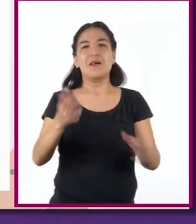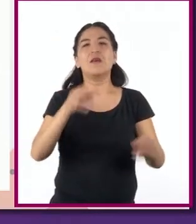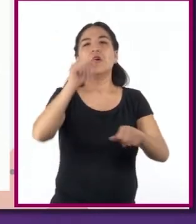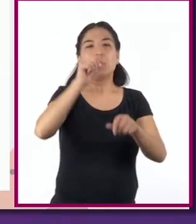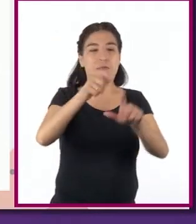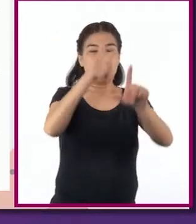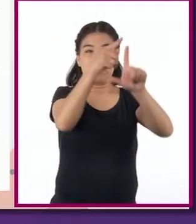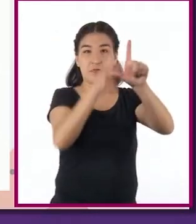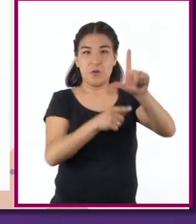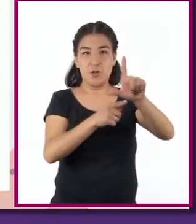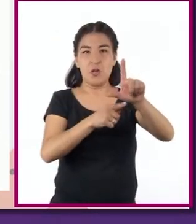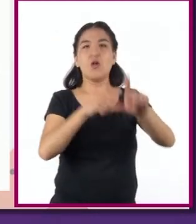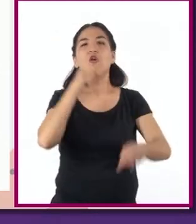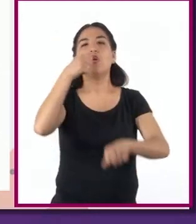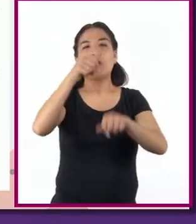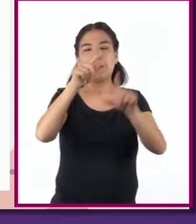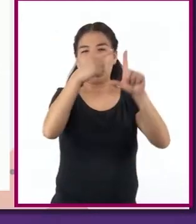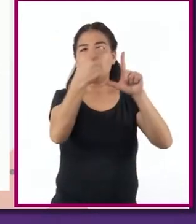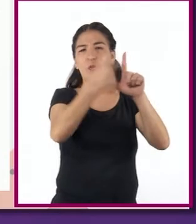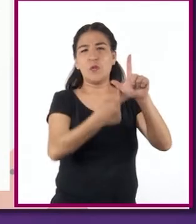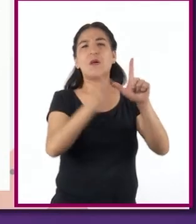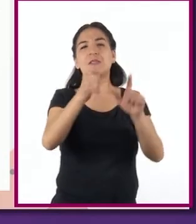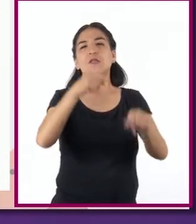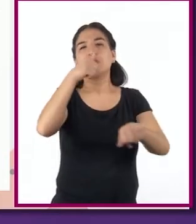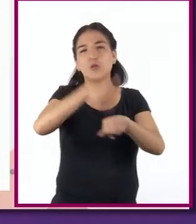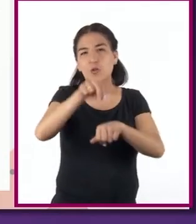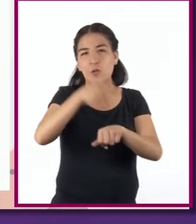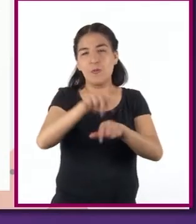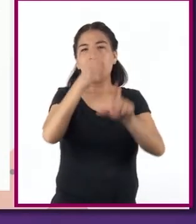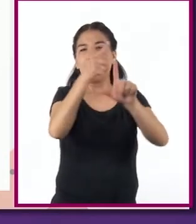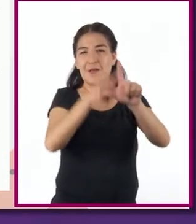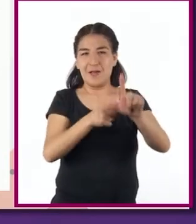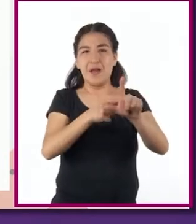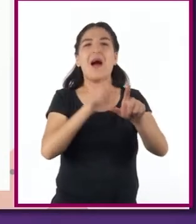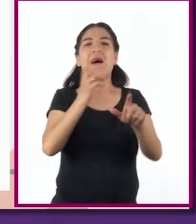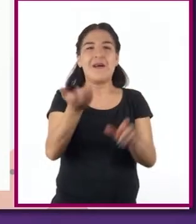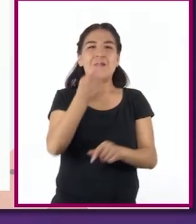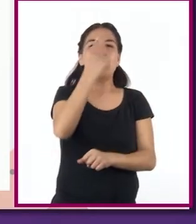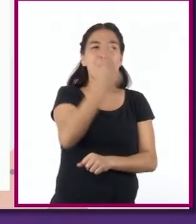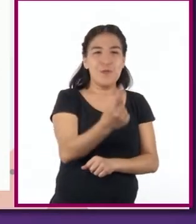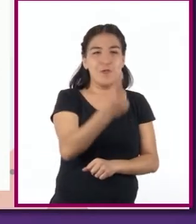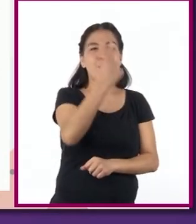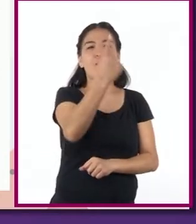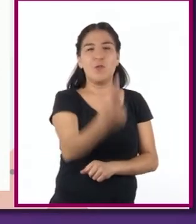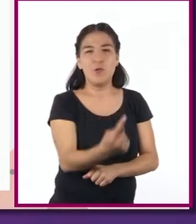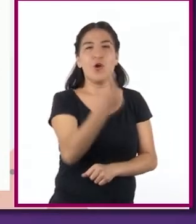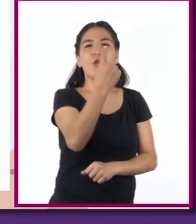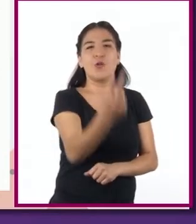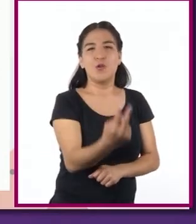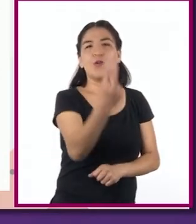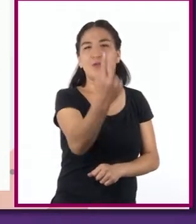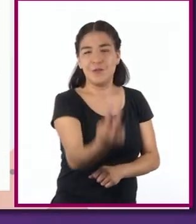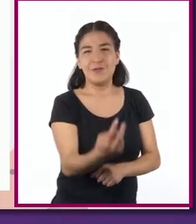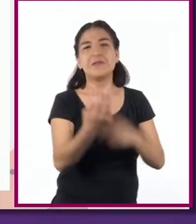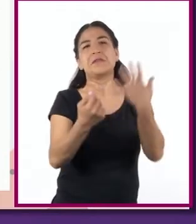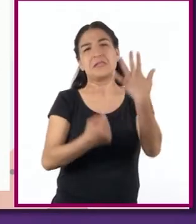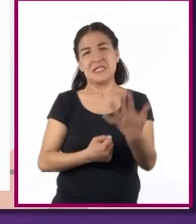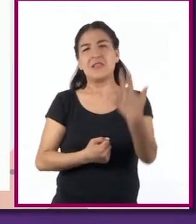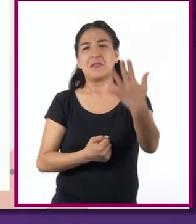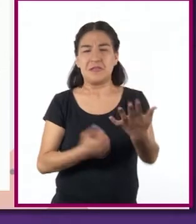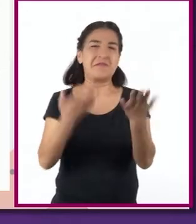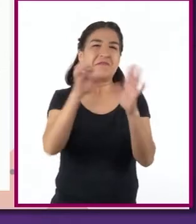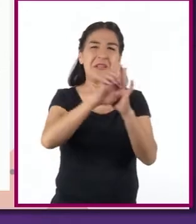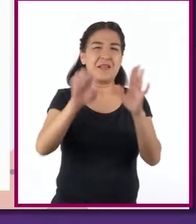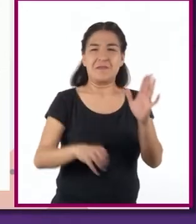numérico se muestran según nuestras necesidades. Pueden ser de uno en uno, de dos en dos, o de cinco en cinco, por